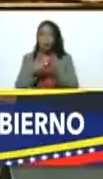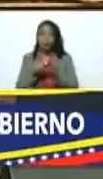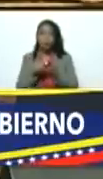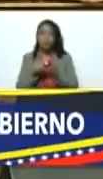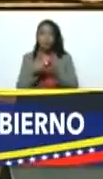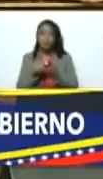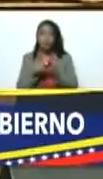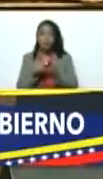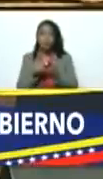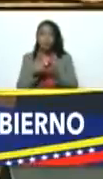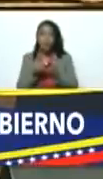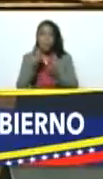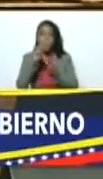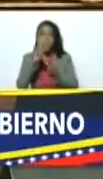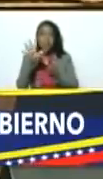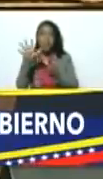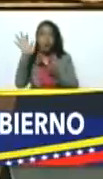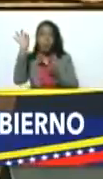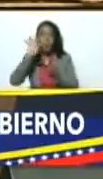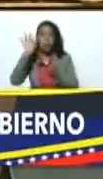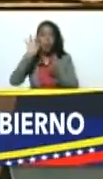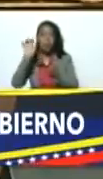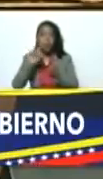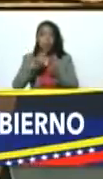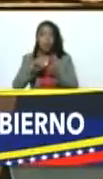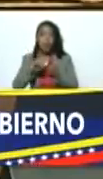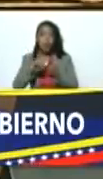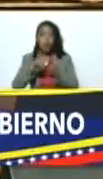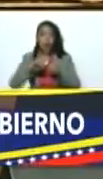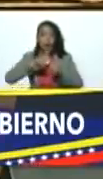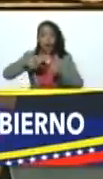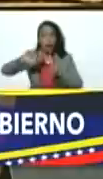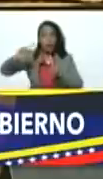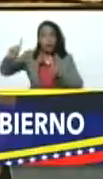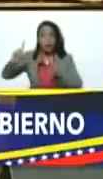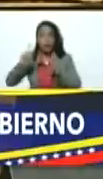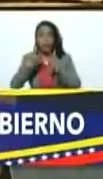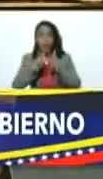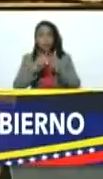25% en electricidad